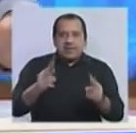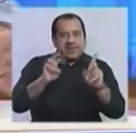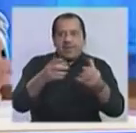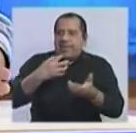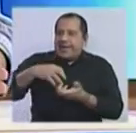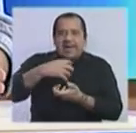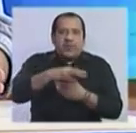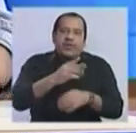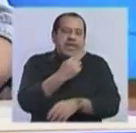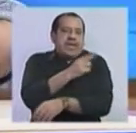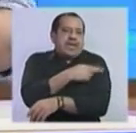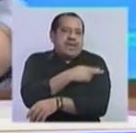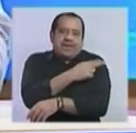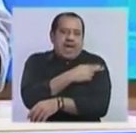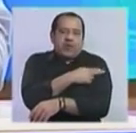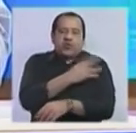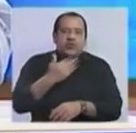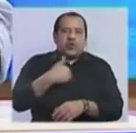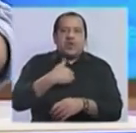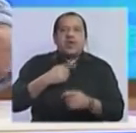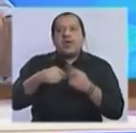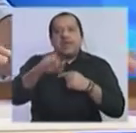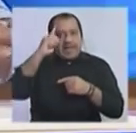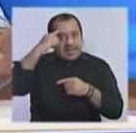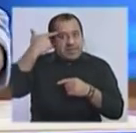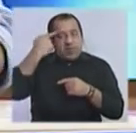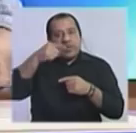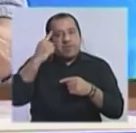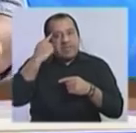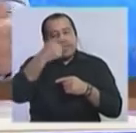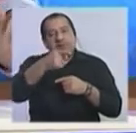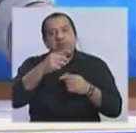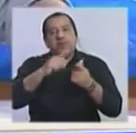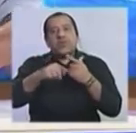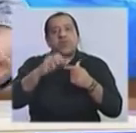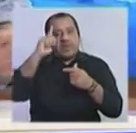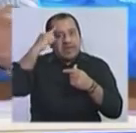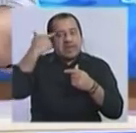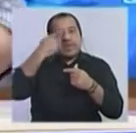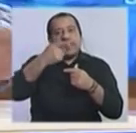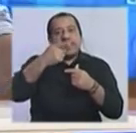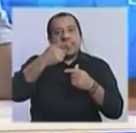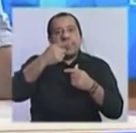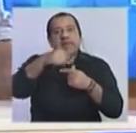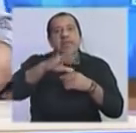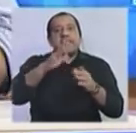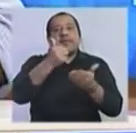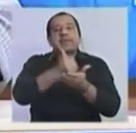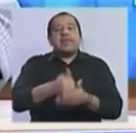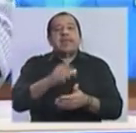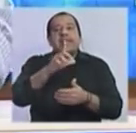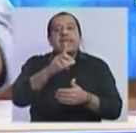de cargos. Ya se habla de que la calle POU está pensando en que la calle sea ministro, que esté en el Ejecutivo